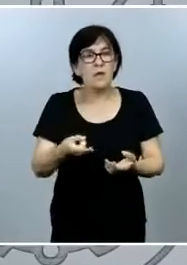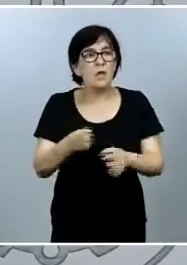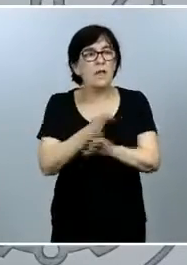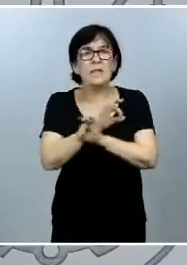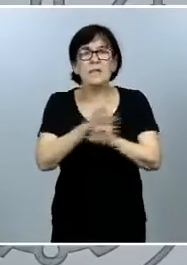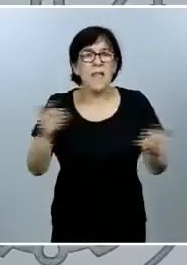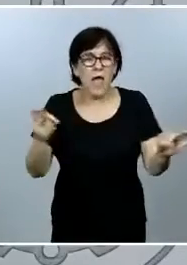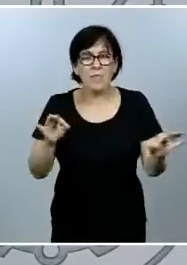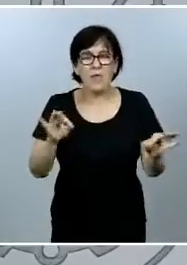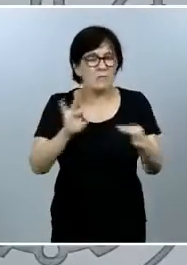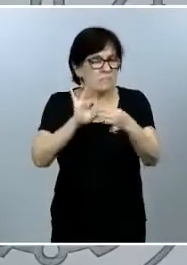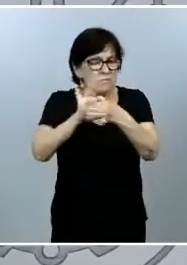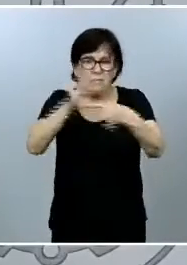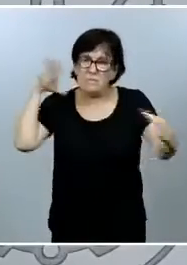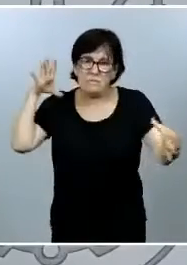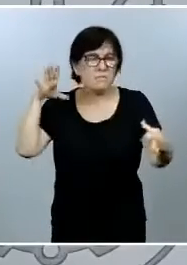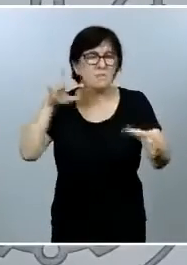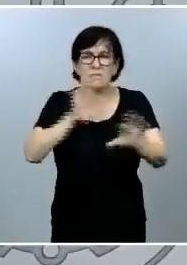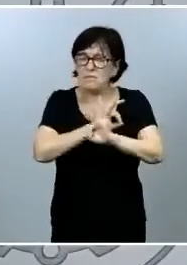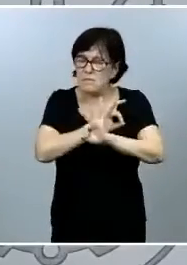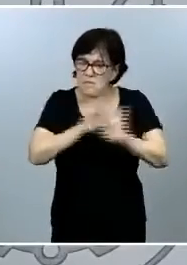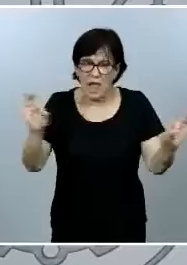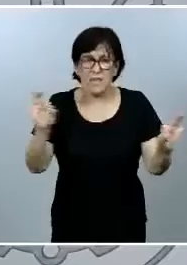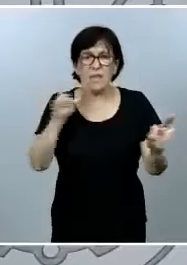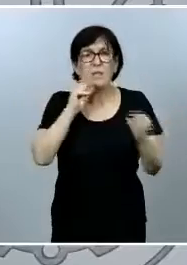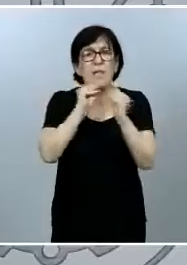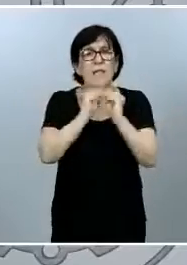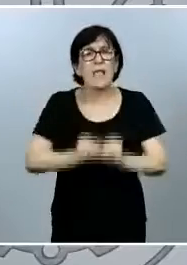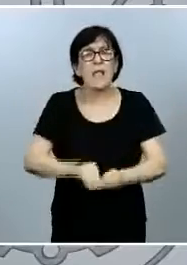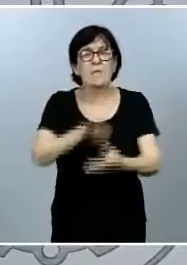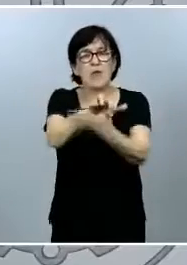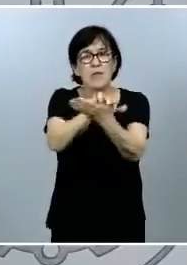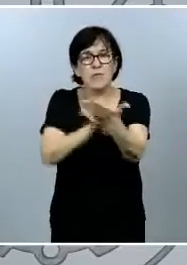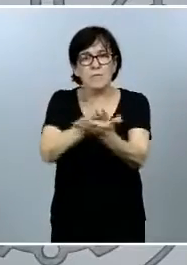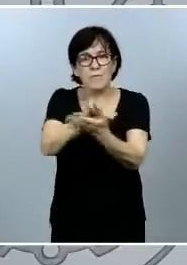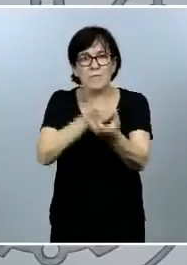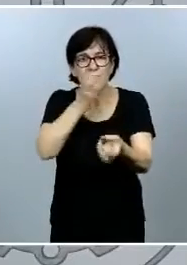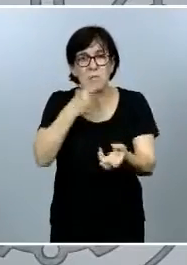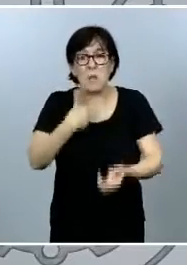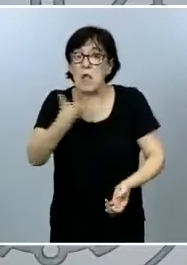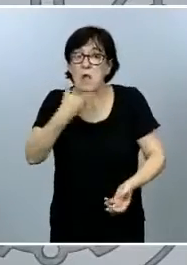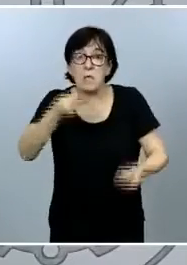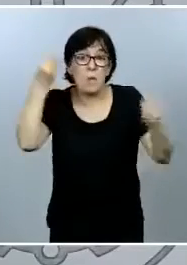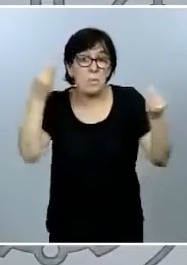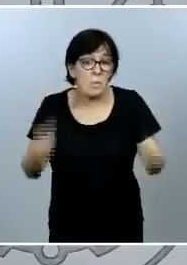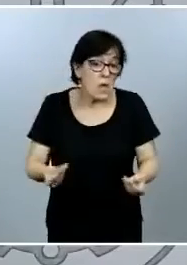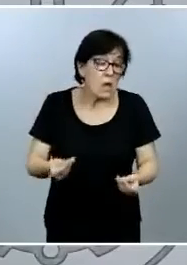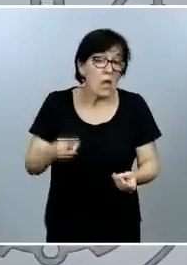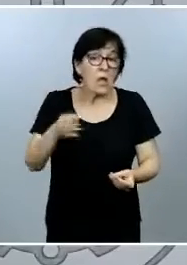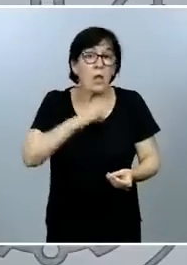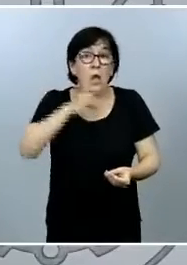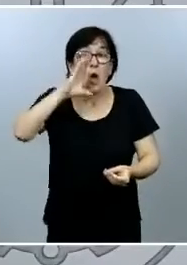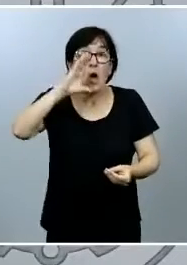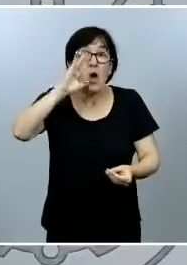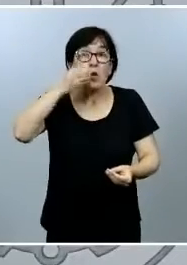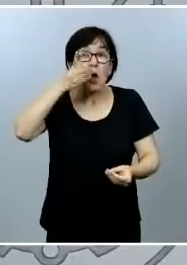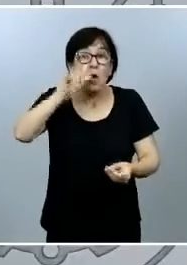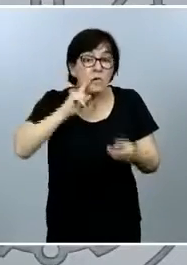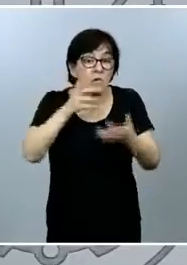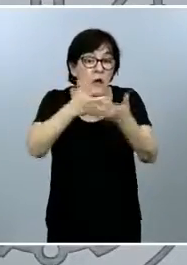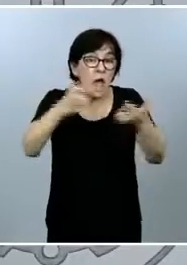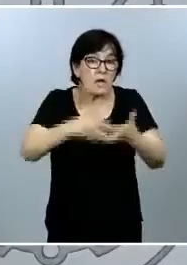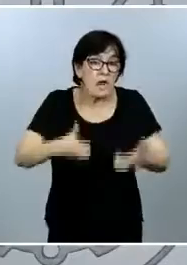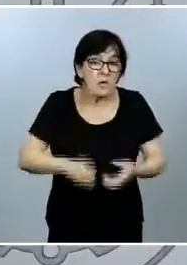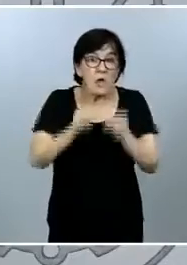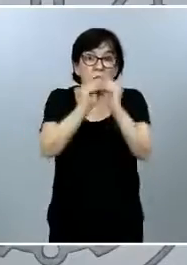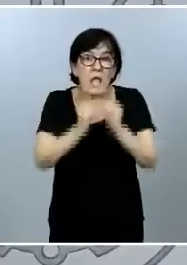que ver con esa elaboración del informe que también desconozco si fue el señor Pérez de los Cobos el que ha redactado o el que ha elaborado